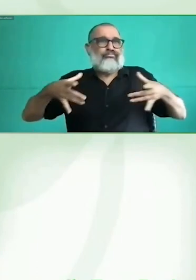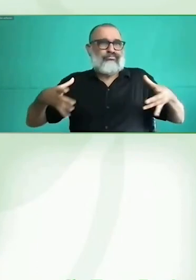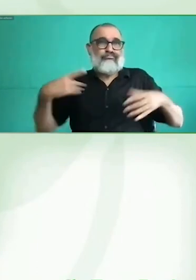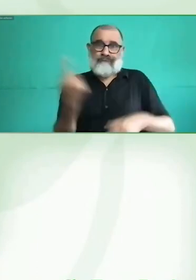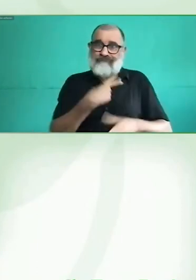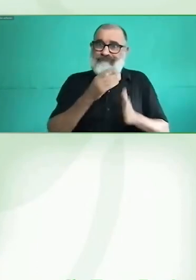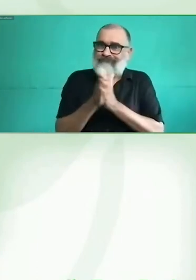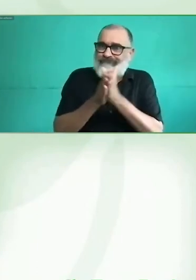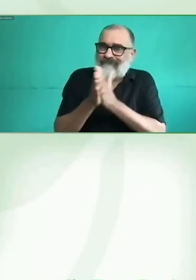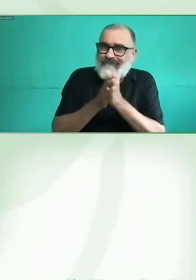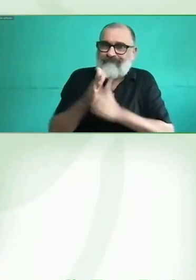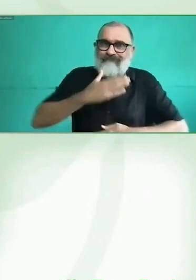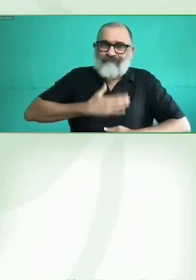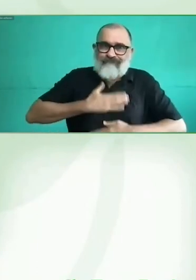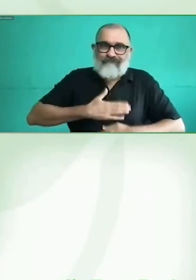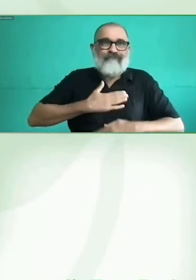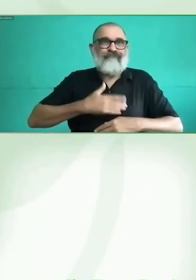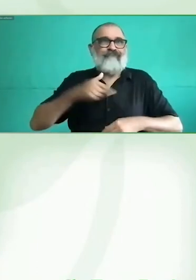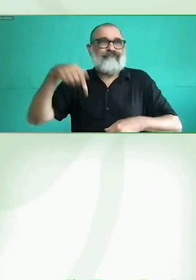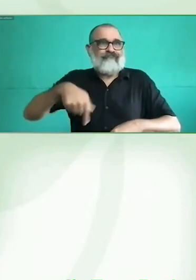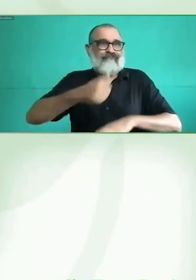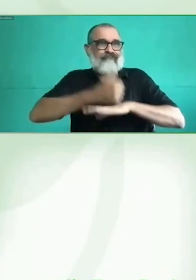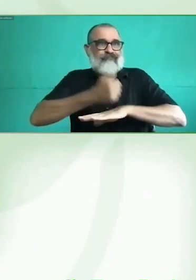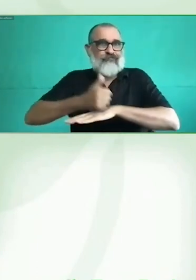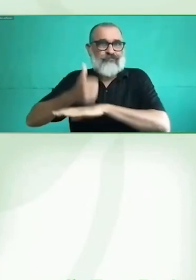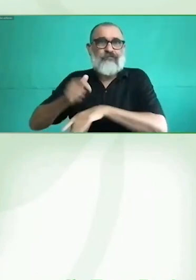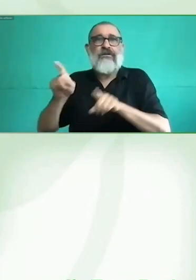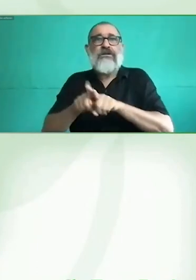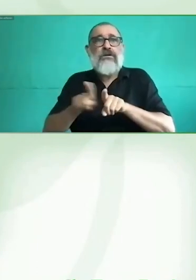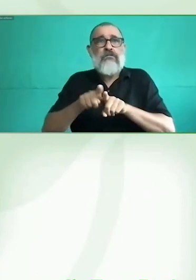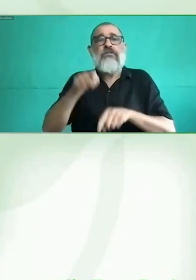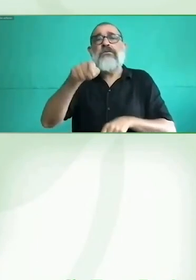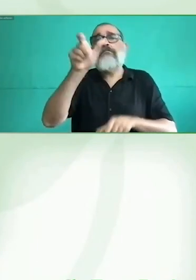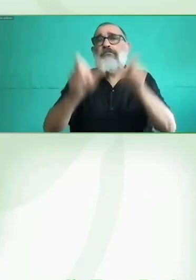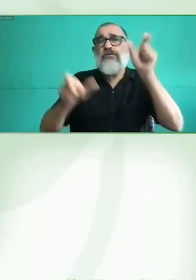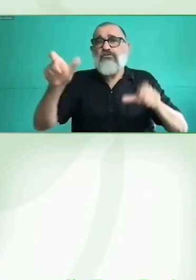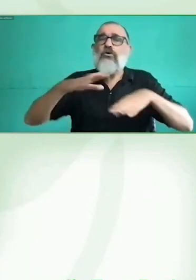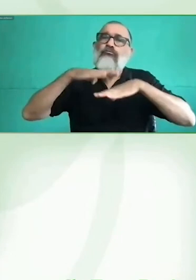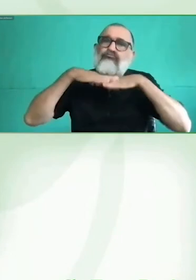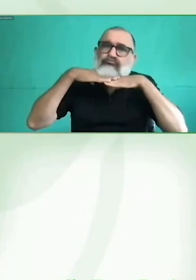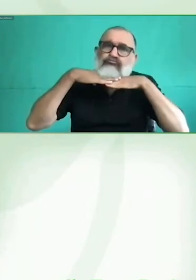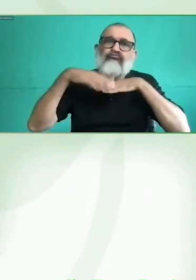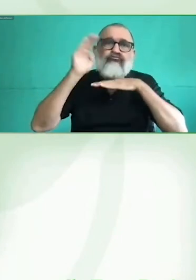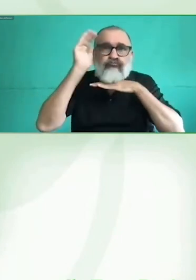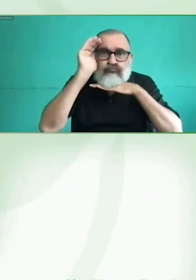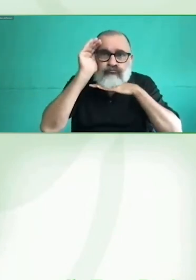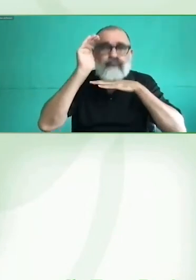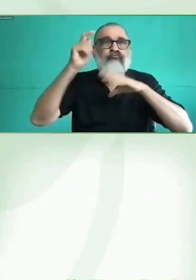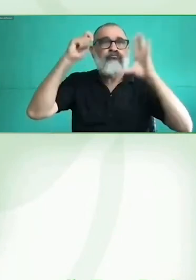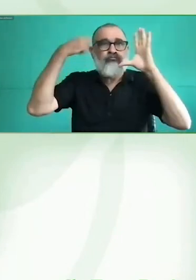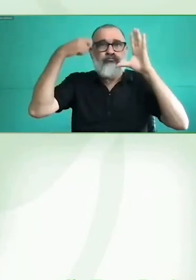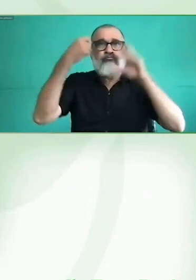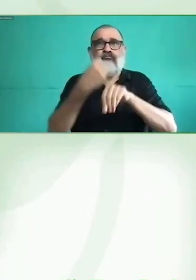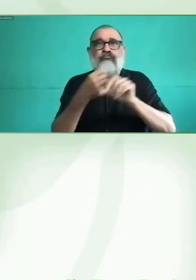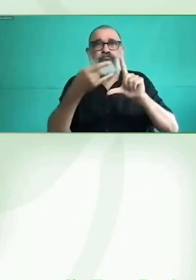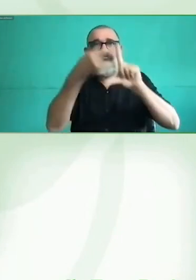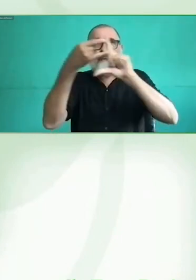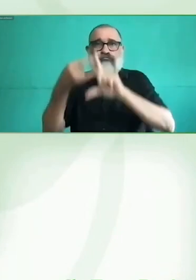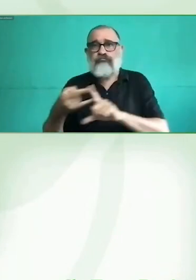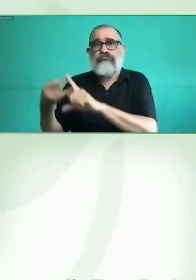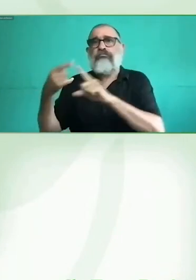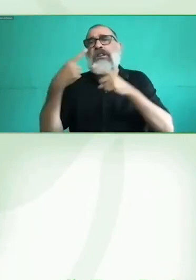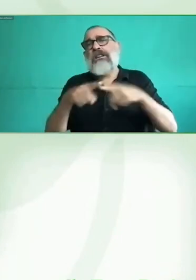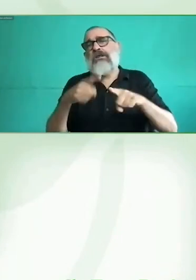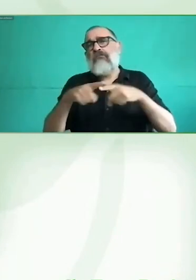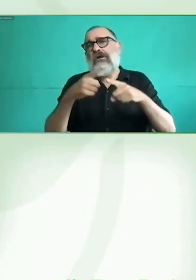pueden también seguir paso a paso cada una de las sesiones que tenemos en estos días. sin dilatarnos